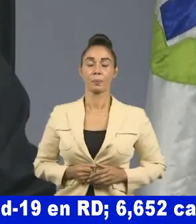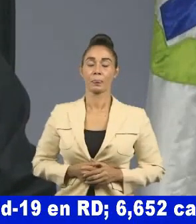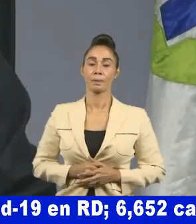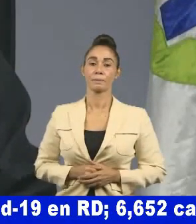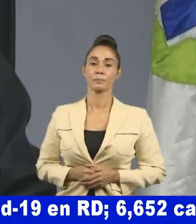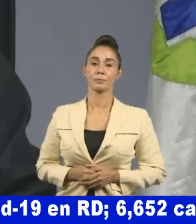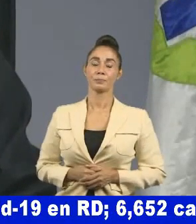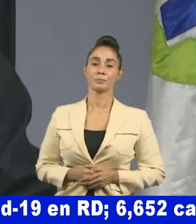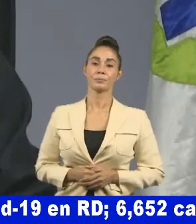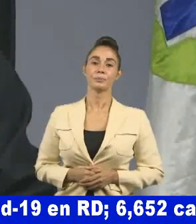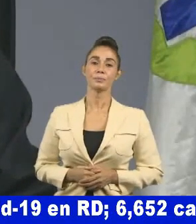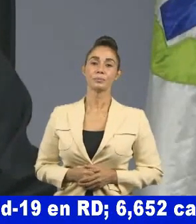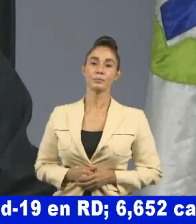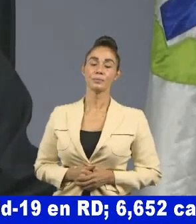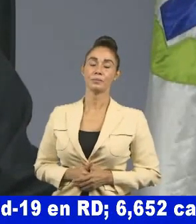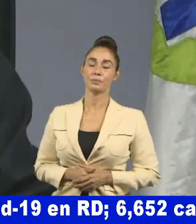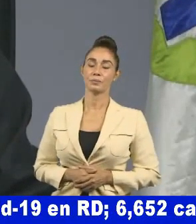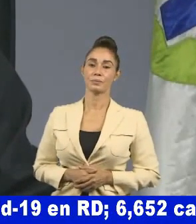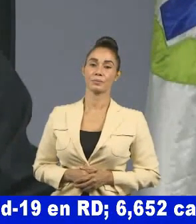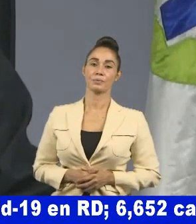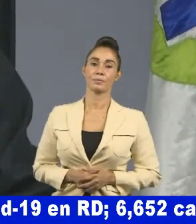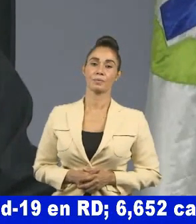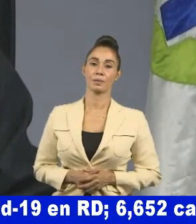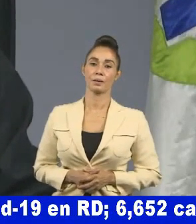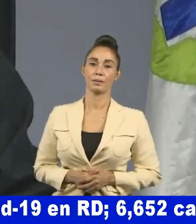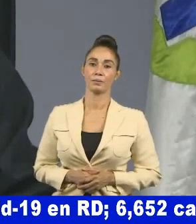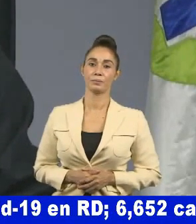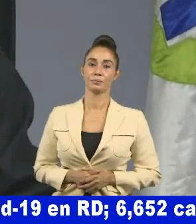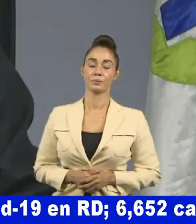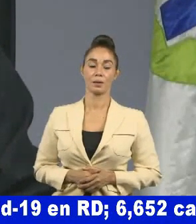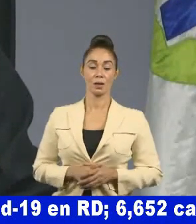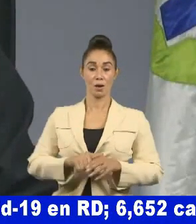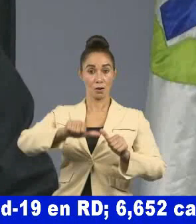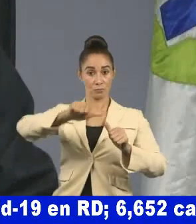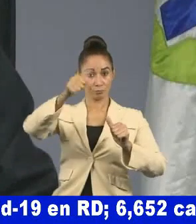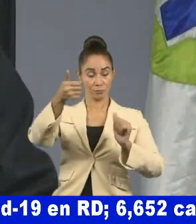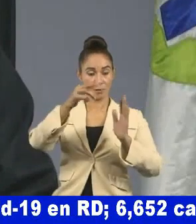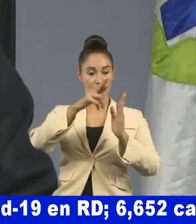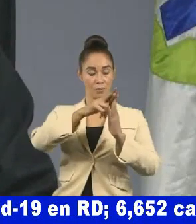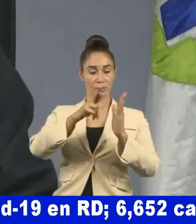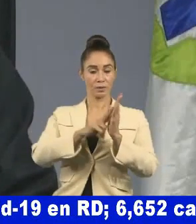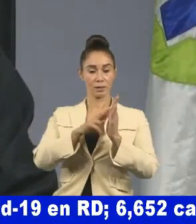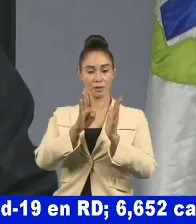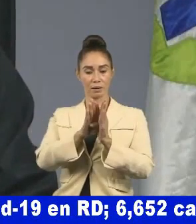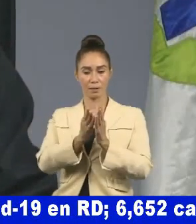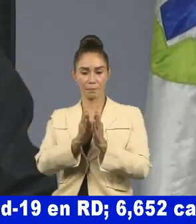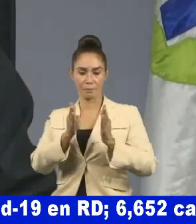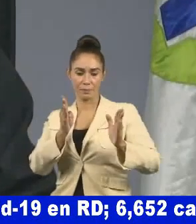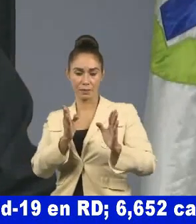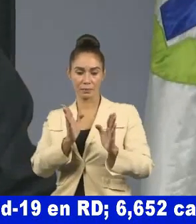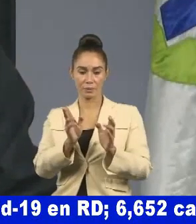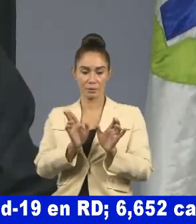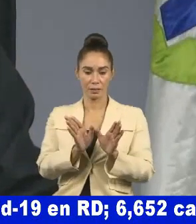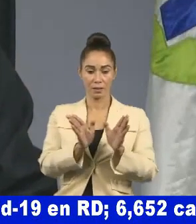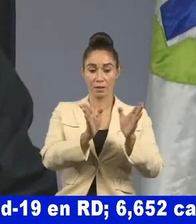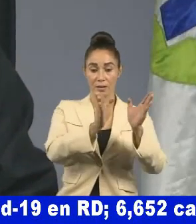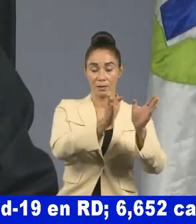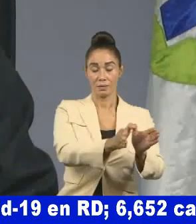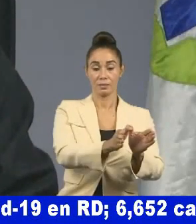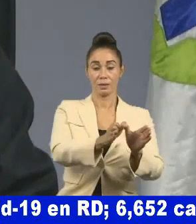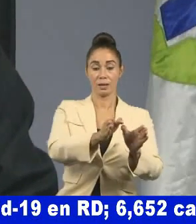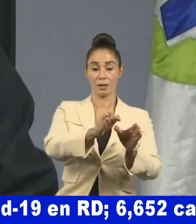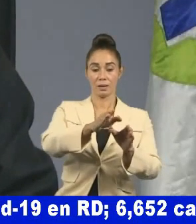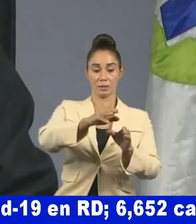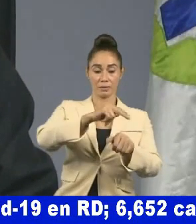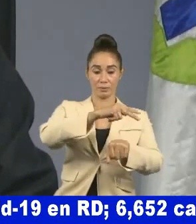Las acciones fundamentales, aparte de aislar y controlar el movimiento dentro